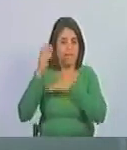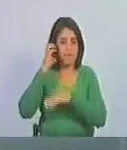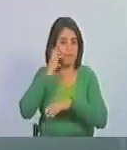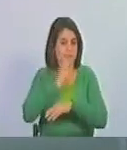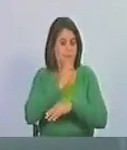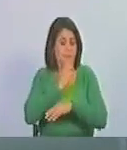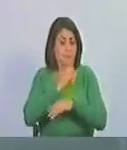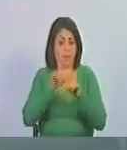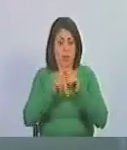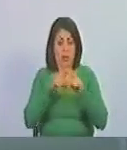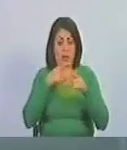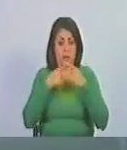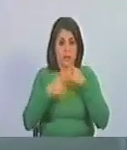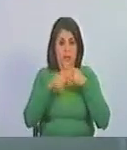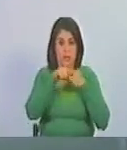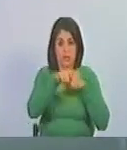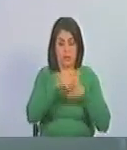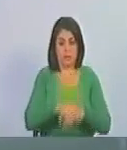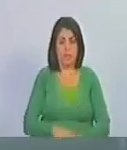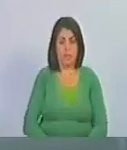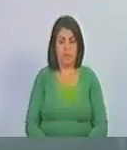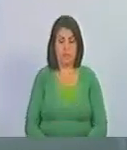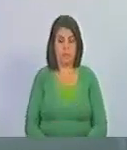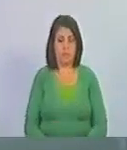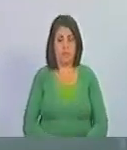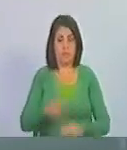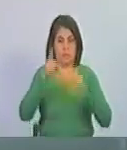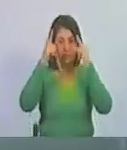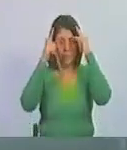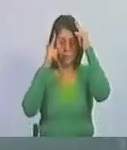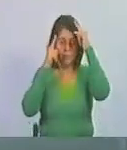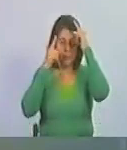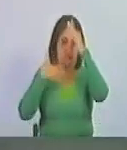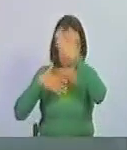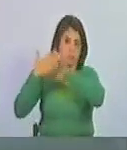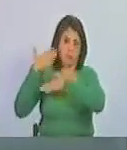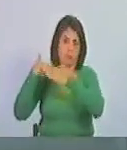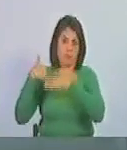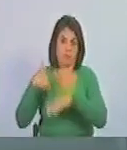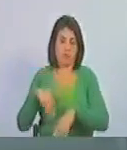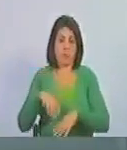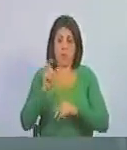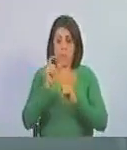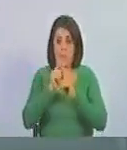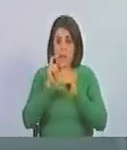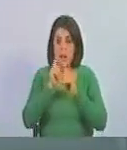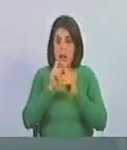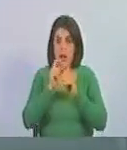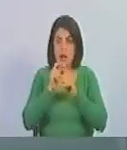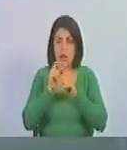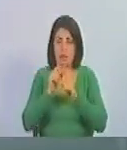Castro como lo ha sido para Hugo Chávez en su momento las palabras